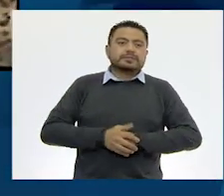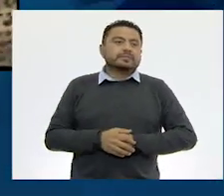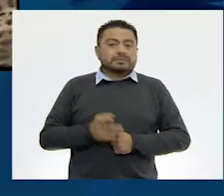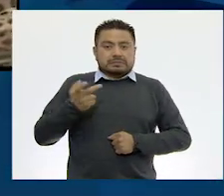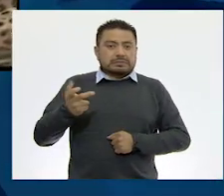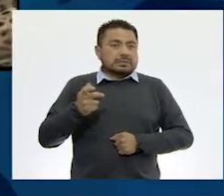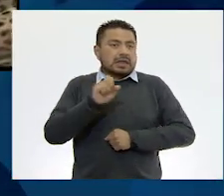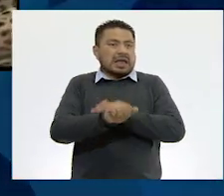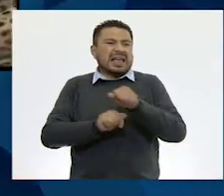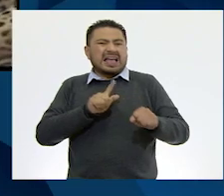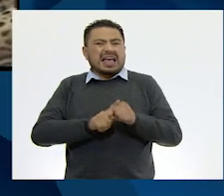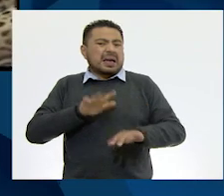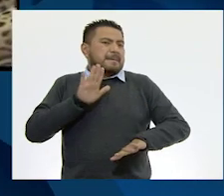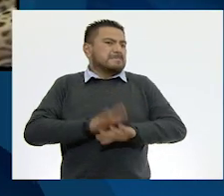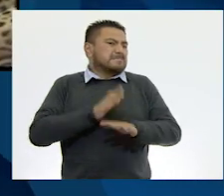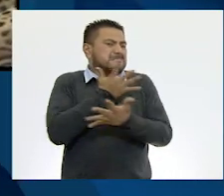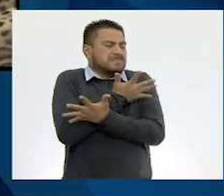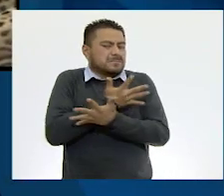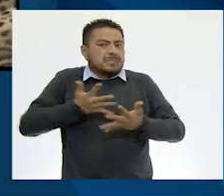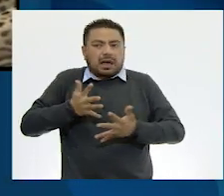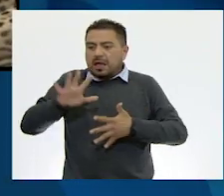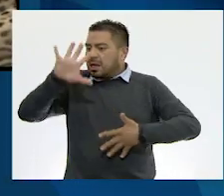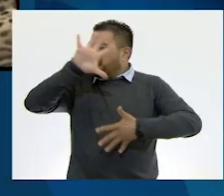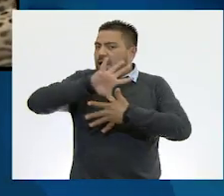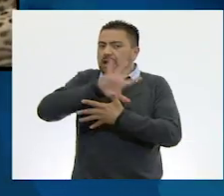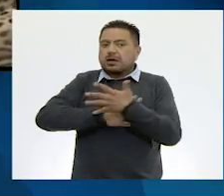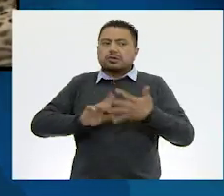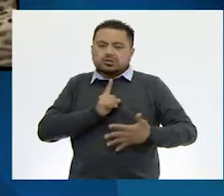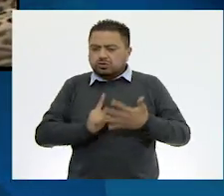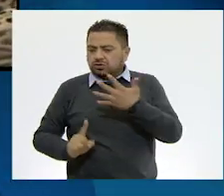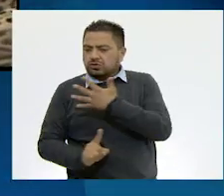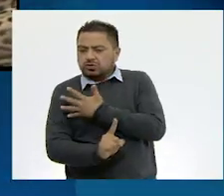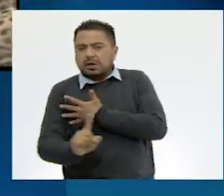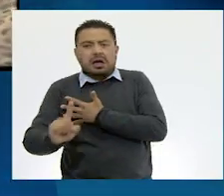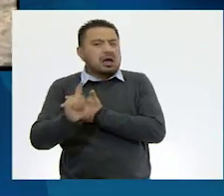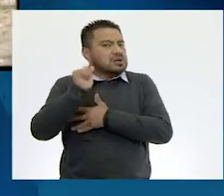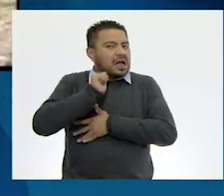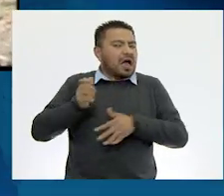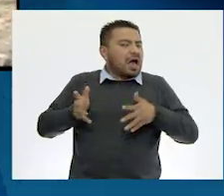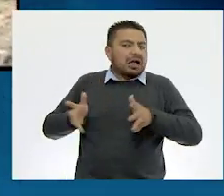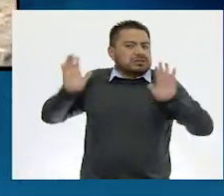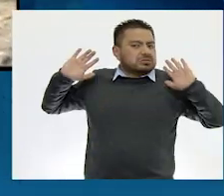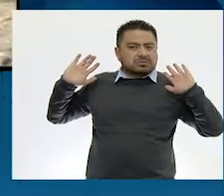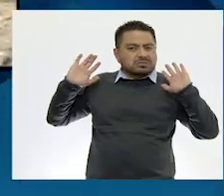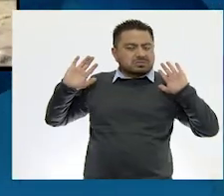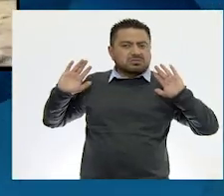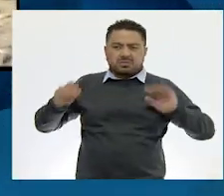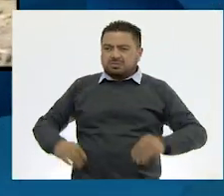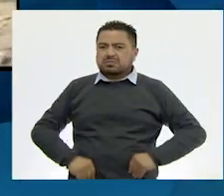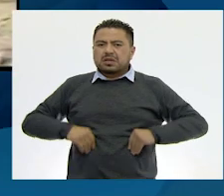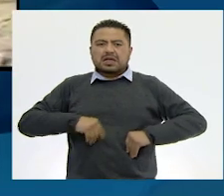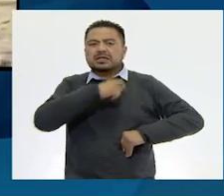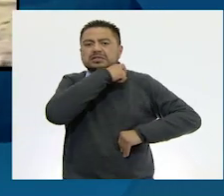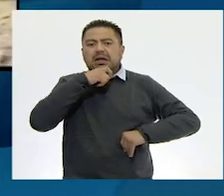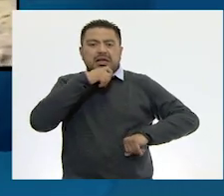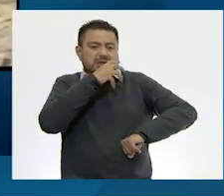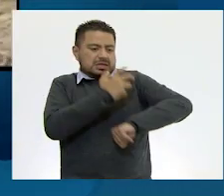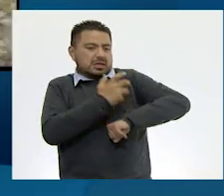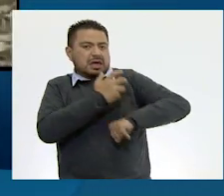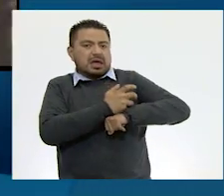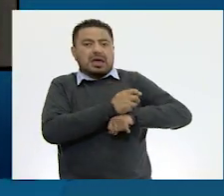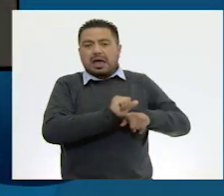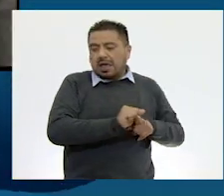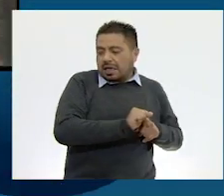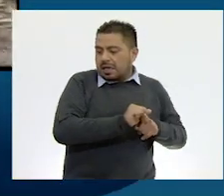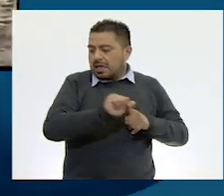Es el felino más grande de América, solitario por naturaleza. Habita desde los desiertos de Estados Unidos